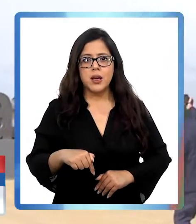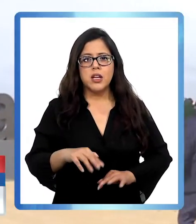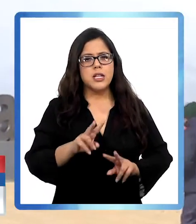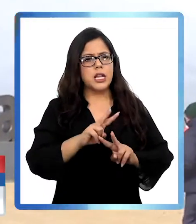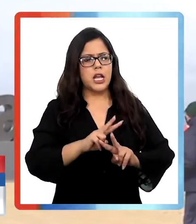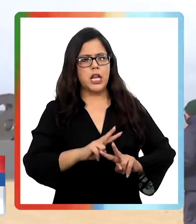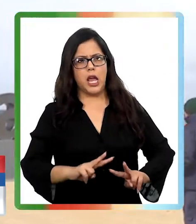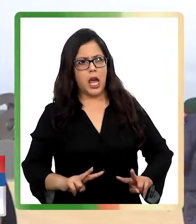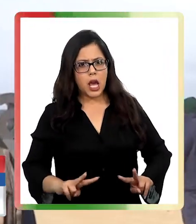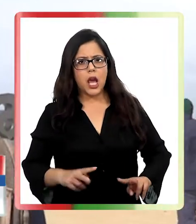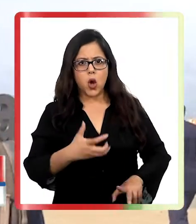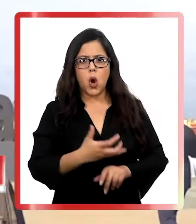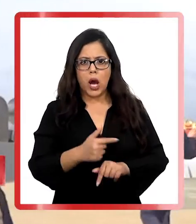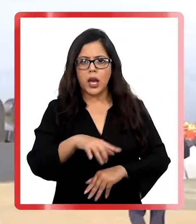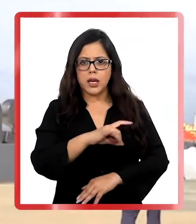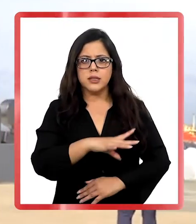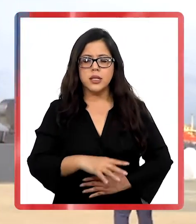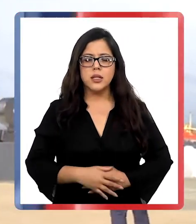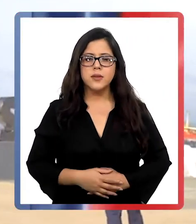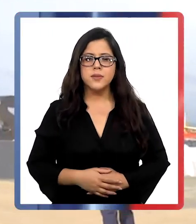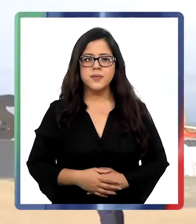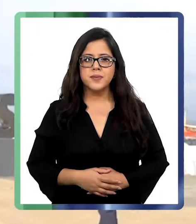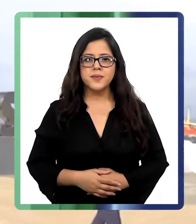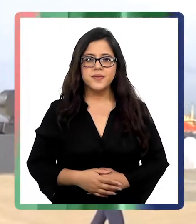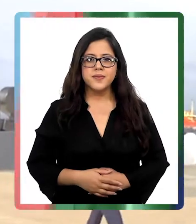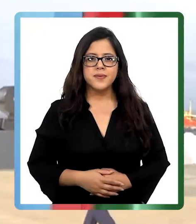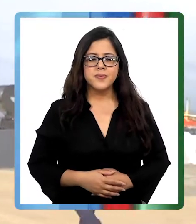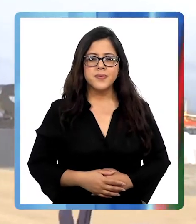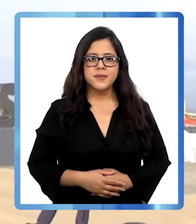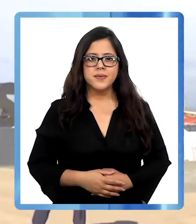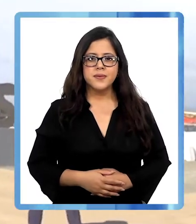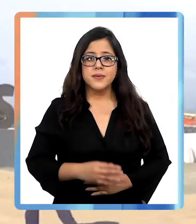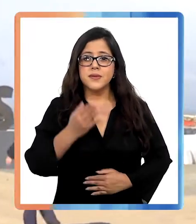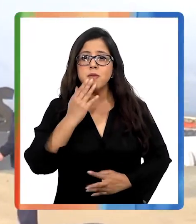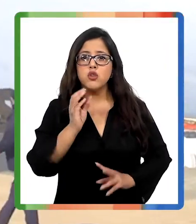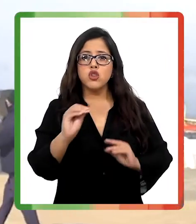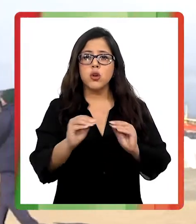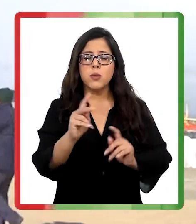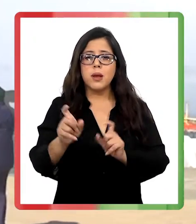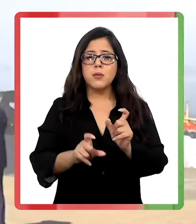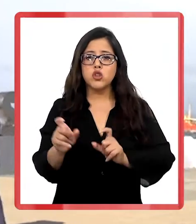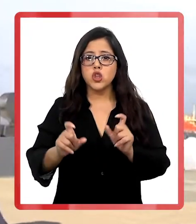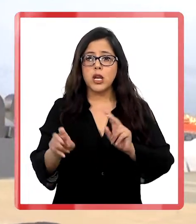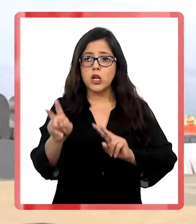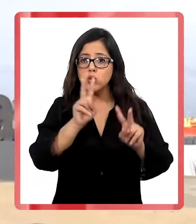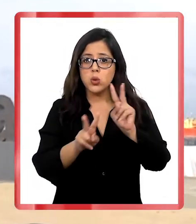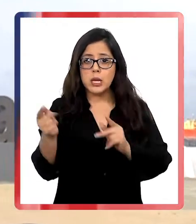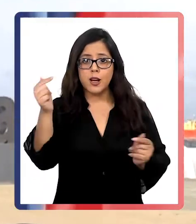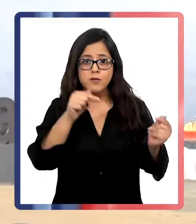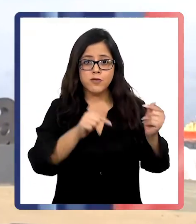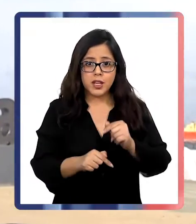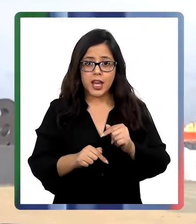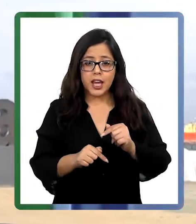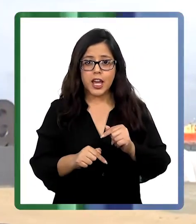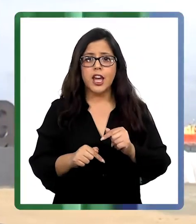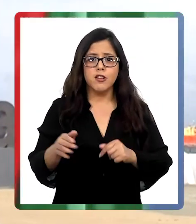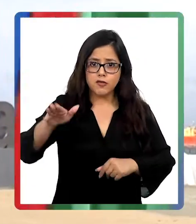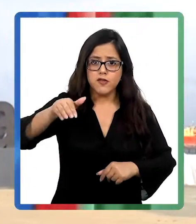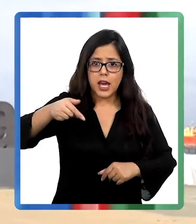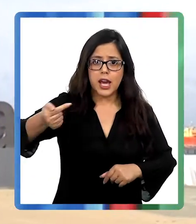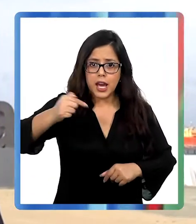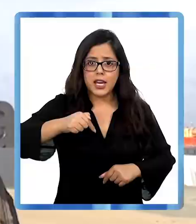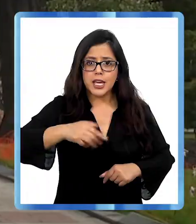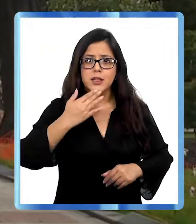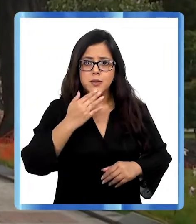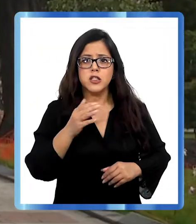tranquilas que encuentro yo de aquí de Chile. Incluso se lo puedo recomendar a las personas turísticas que quieren venir de acá, que vengan acá y